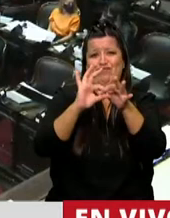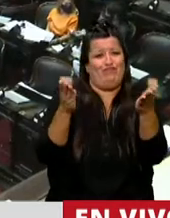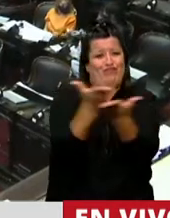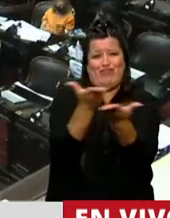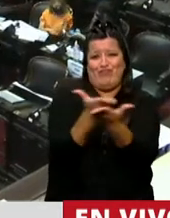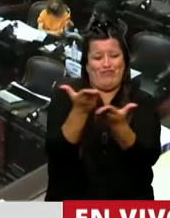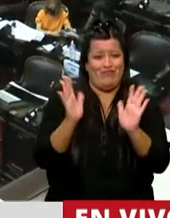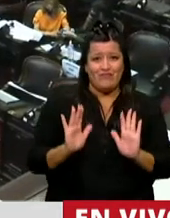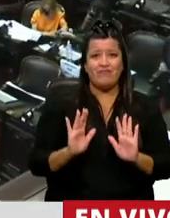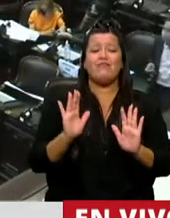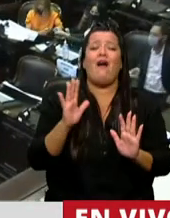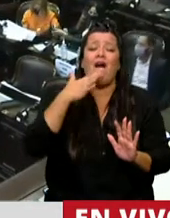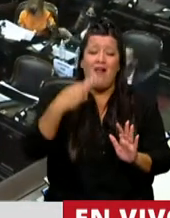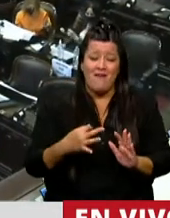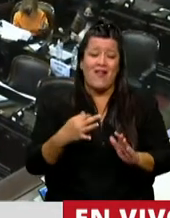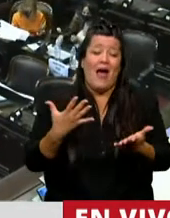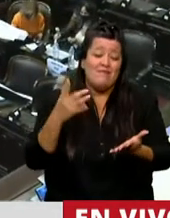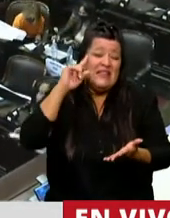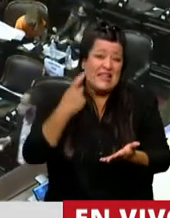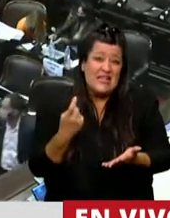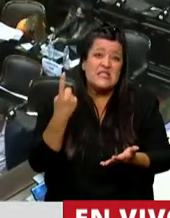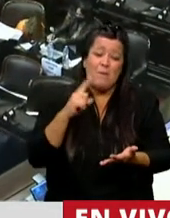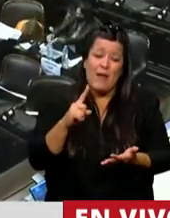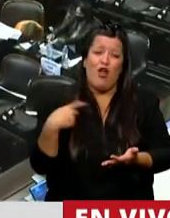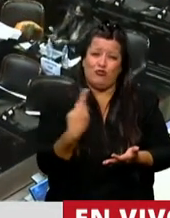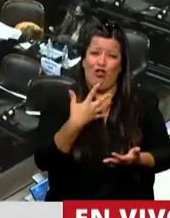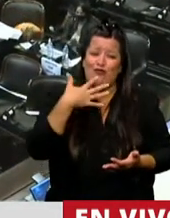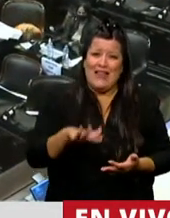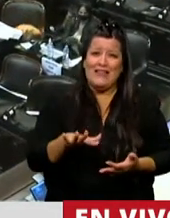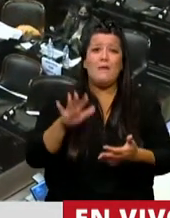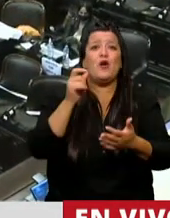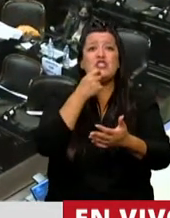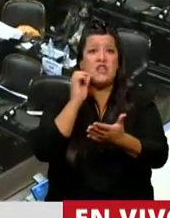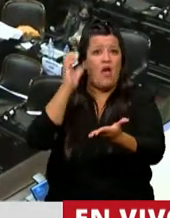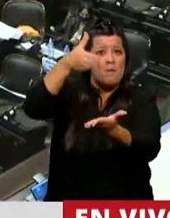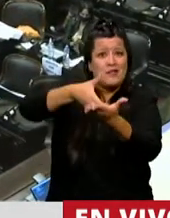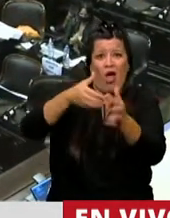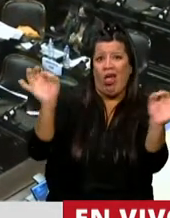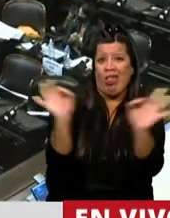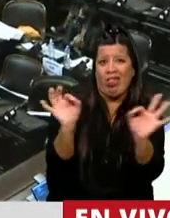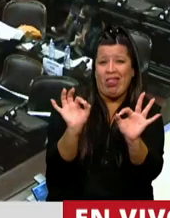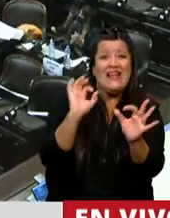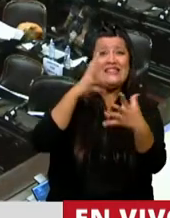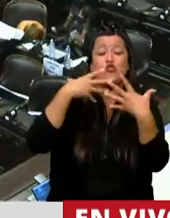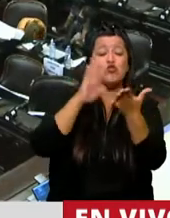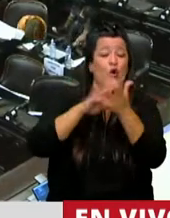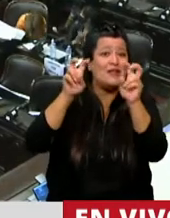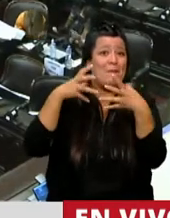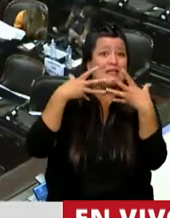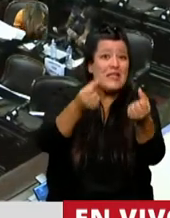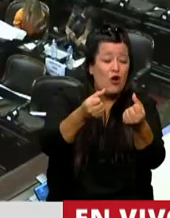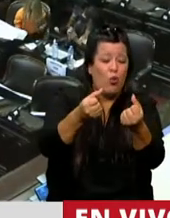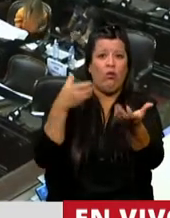tristemente nos permitió comprender que la desinversión en materia de salud tiene costos altísimos para nuestra sociedad.